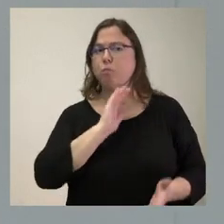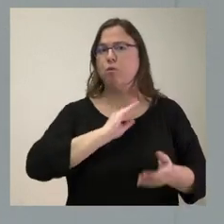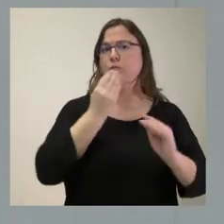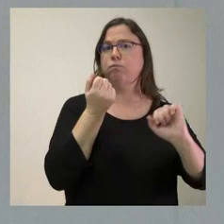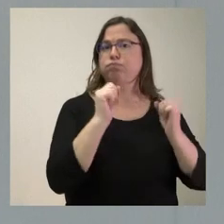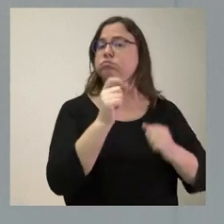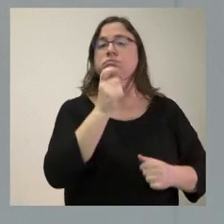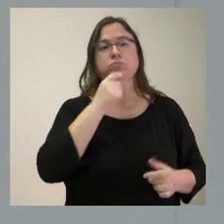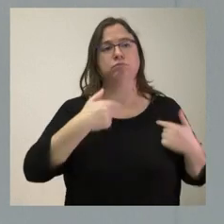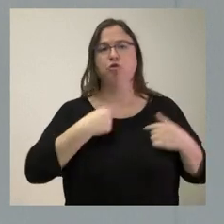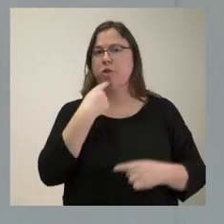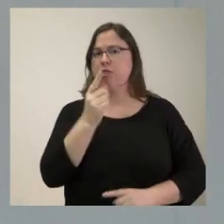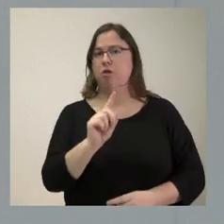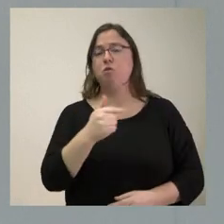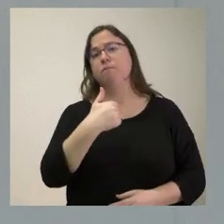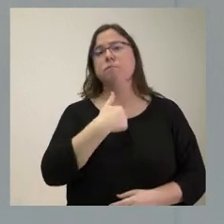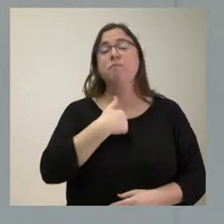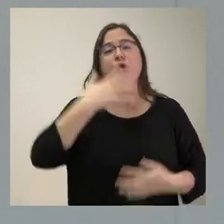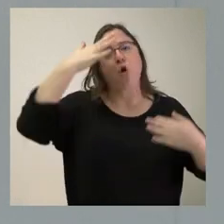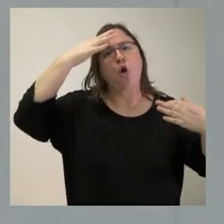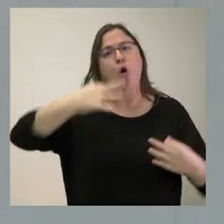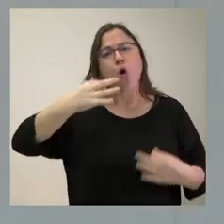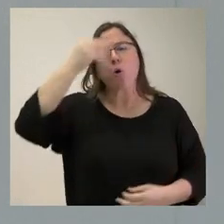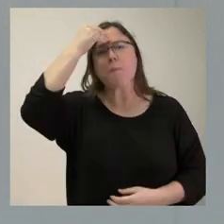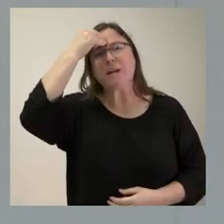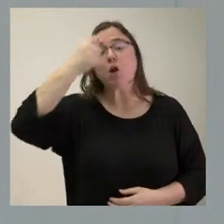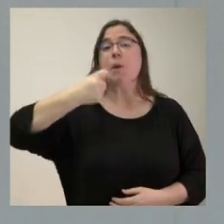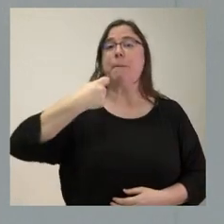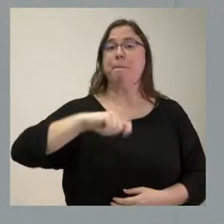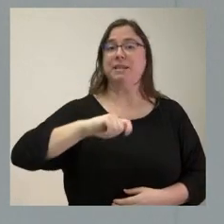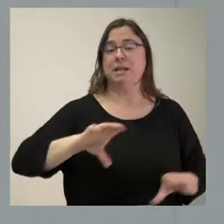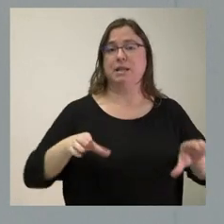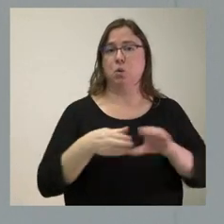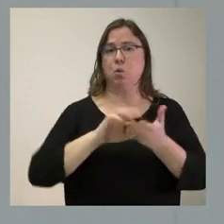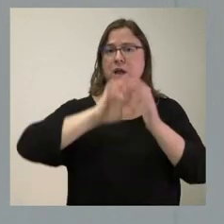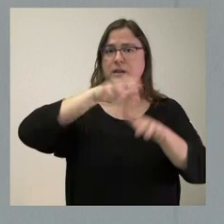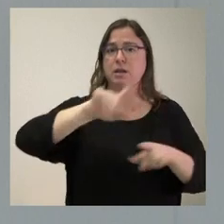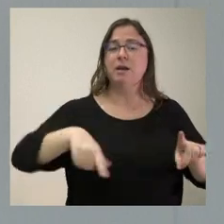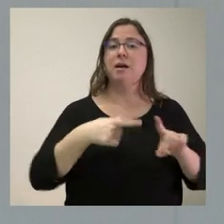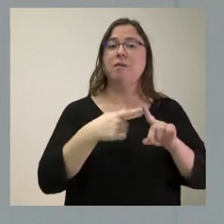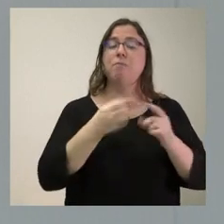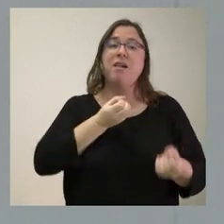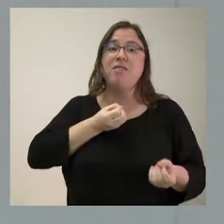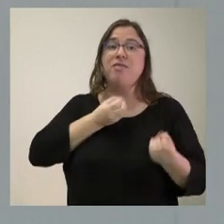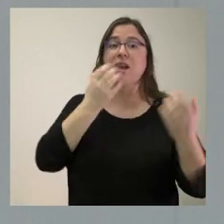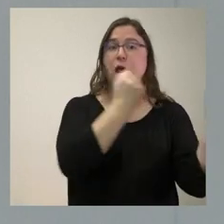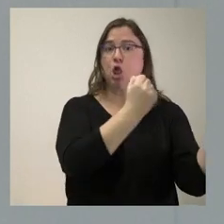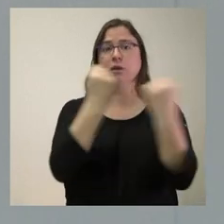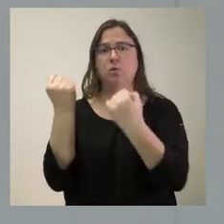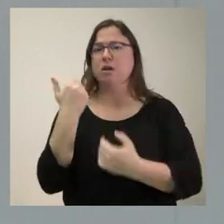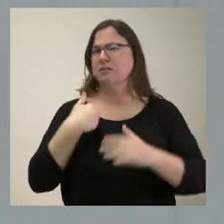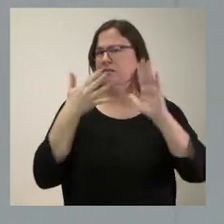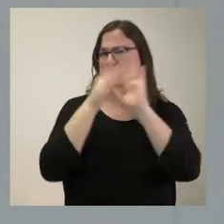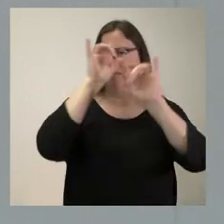situación. Lógicamente, yo creo que el presidente de la Junta de Castilla y León en la declaración institucional sí que dejó muy claro